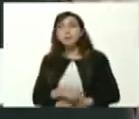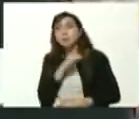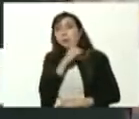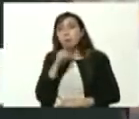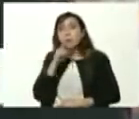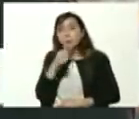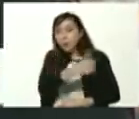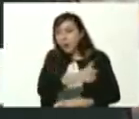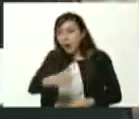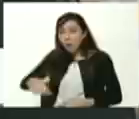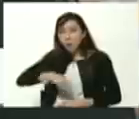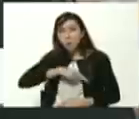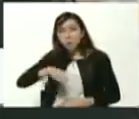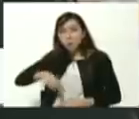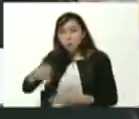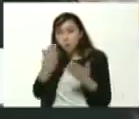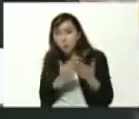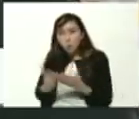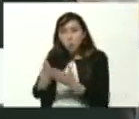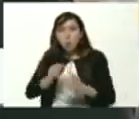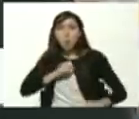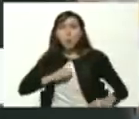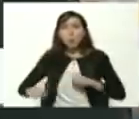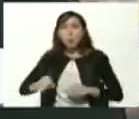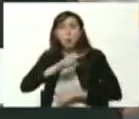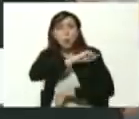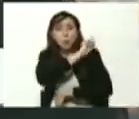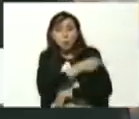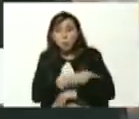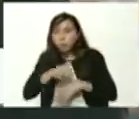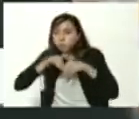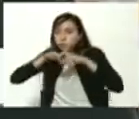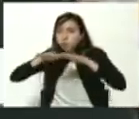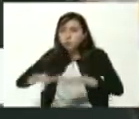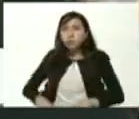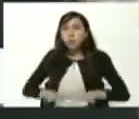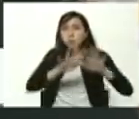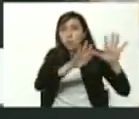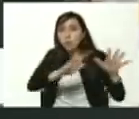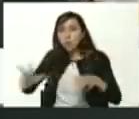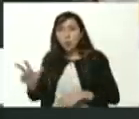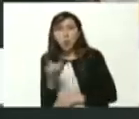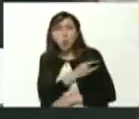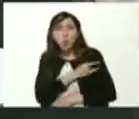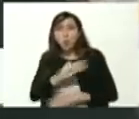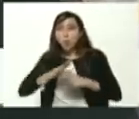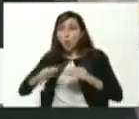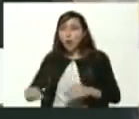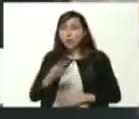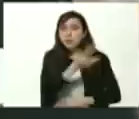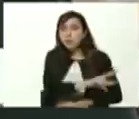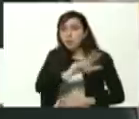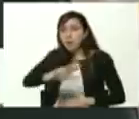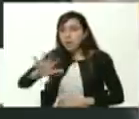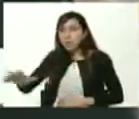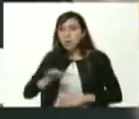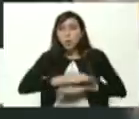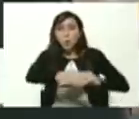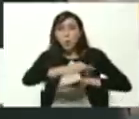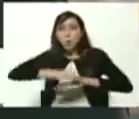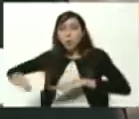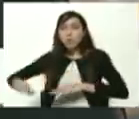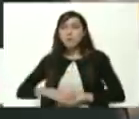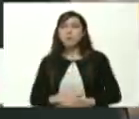los estudiantes universitarios la fuerza de estudiantiles desplegada en las 98 universidades del país y en los 335 municipios